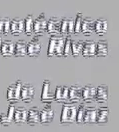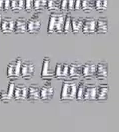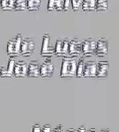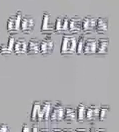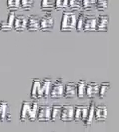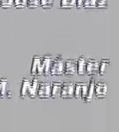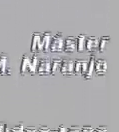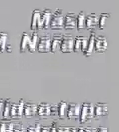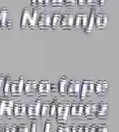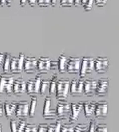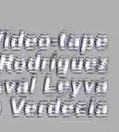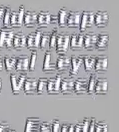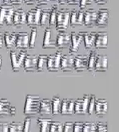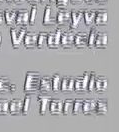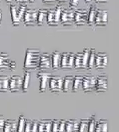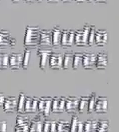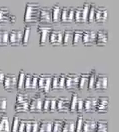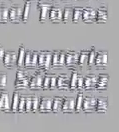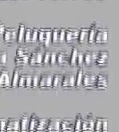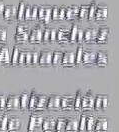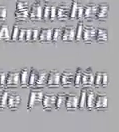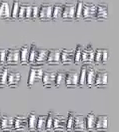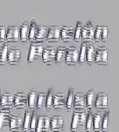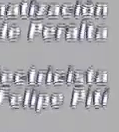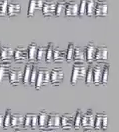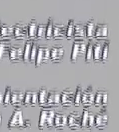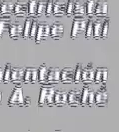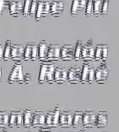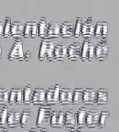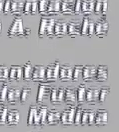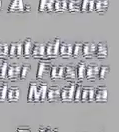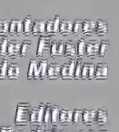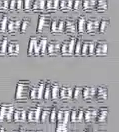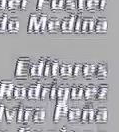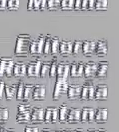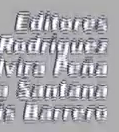y y y y y